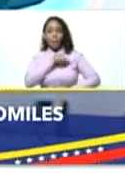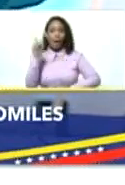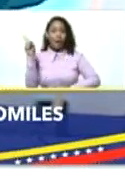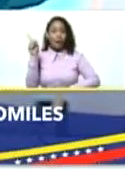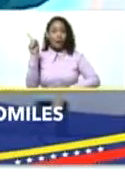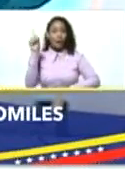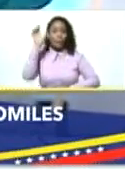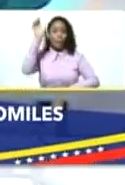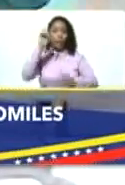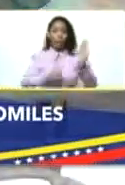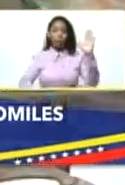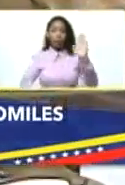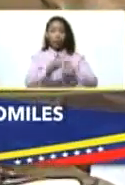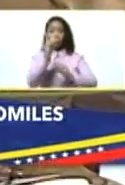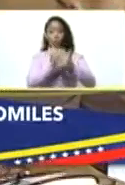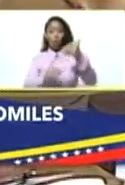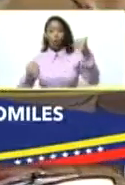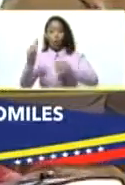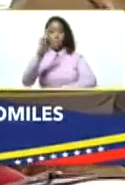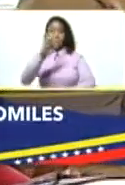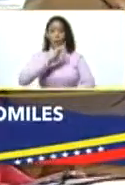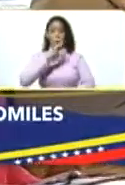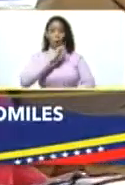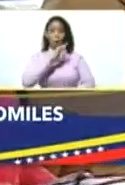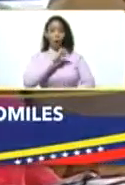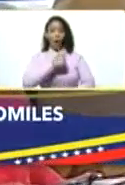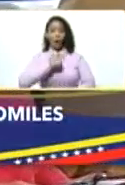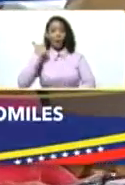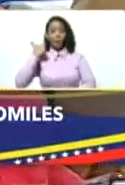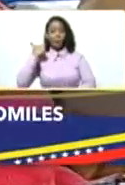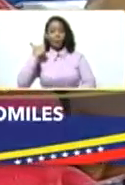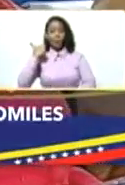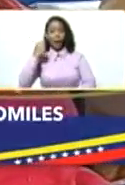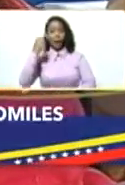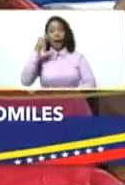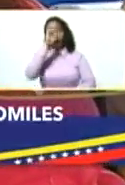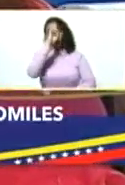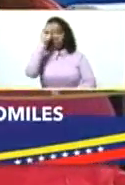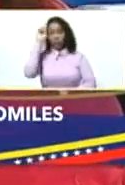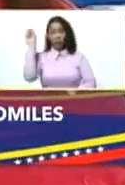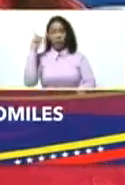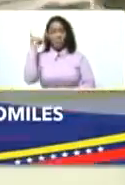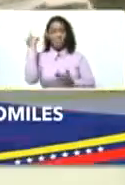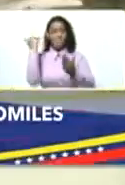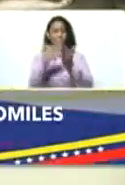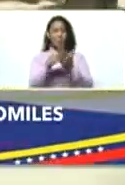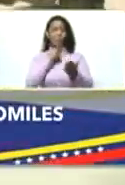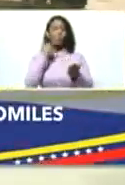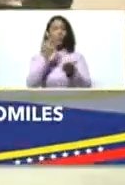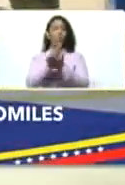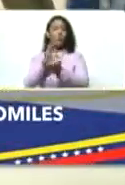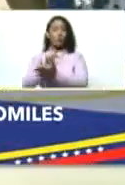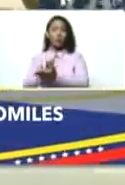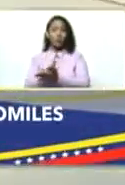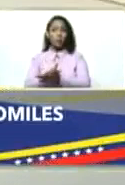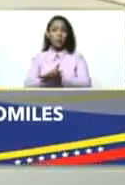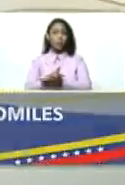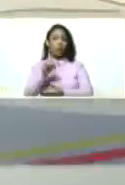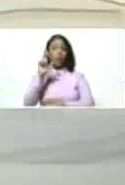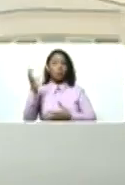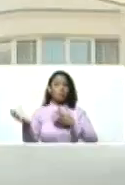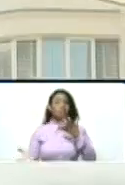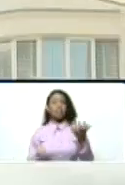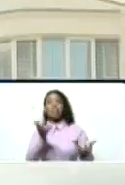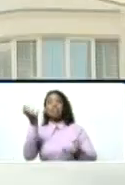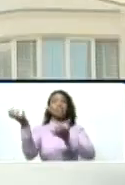desarrollado, de alta alcurnia, en Madrid, mil y pico. ¿Y los incendios? Los